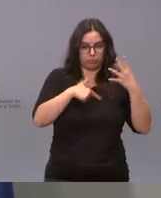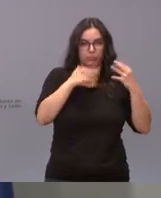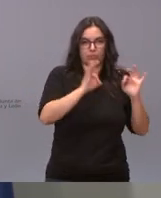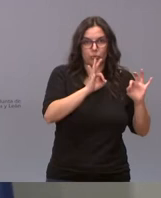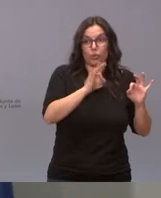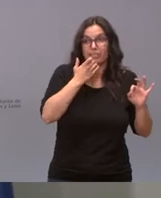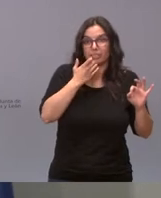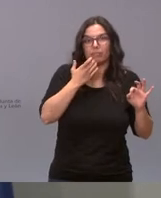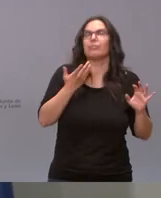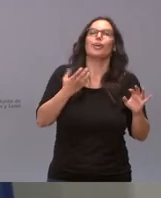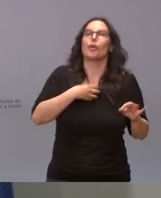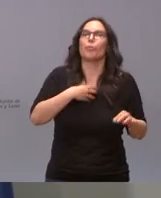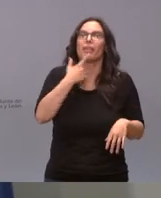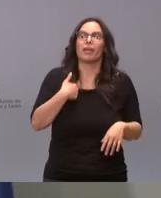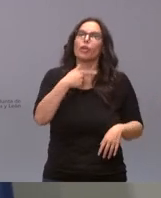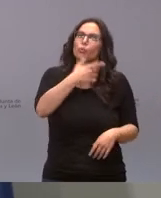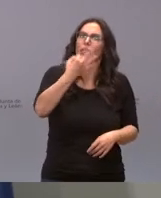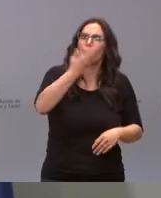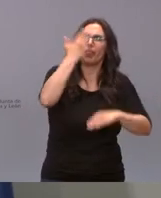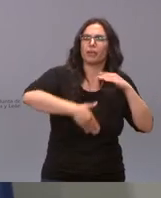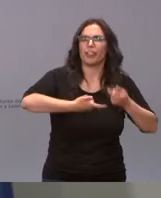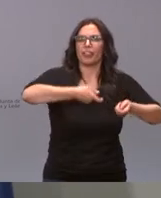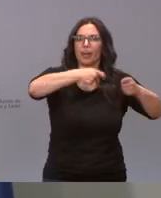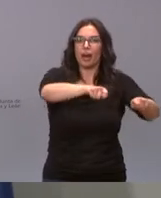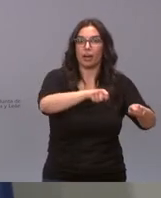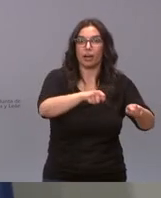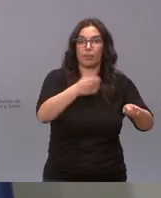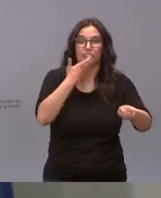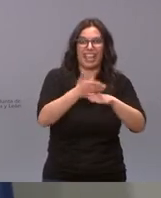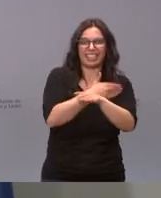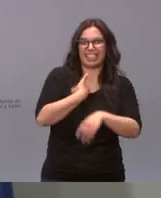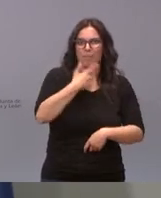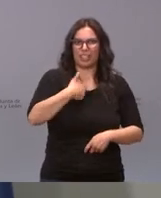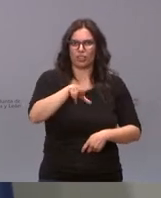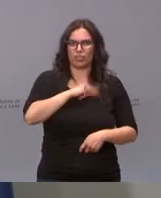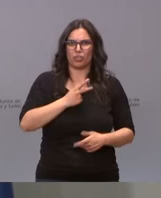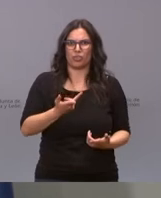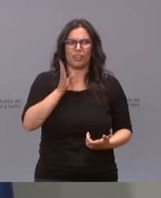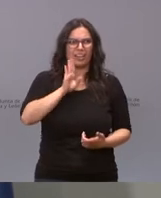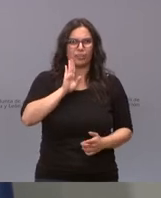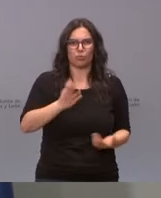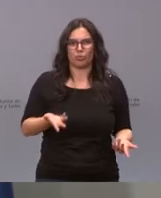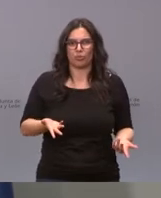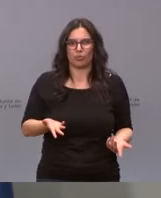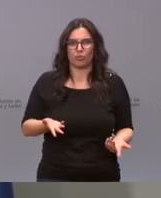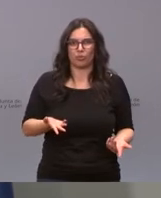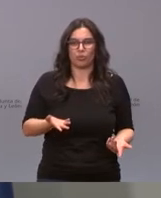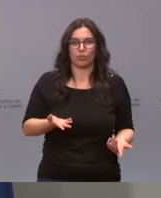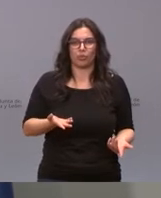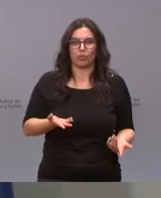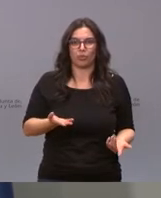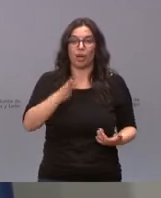decir es que oiga tome usted una medida que ya nos ha dicho usted que es ilegal para que yo vaya